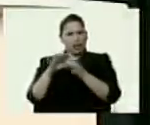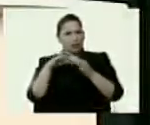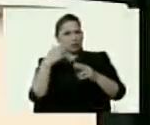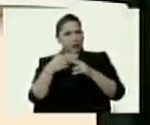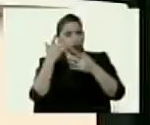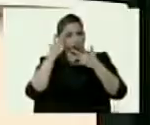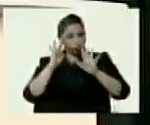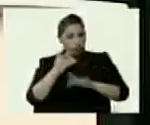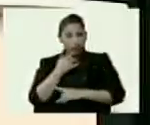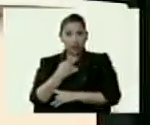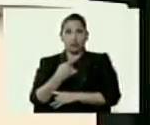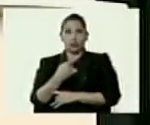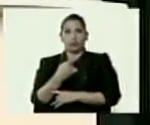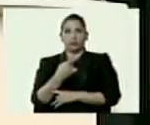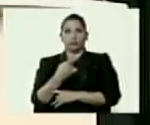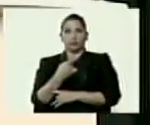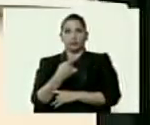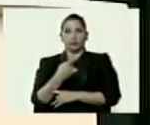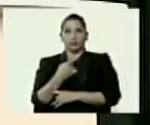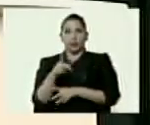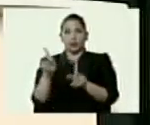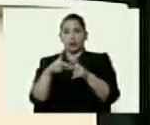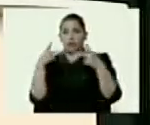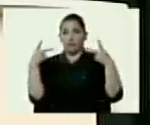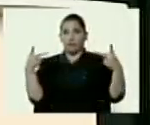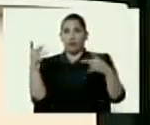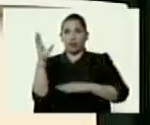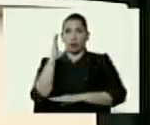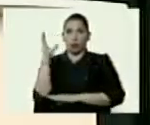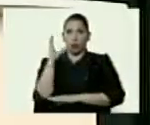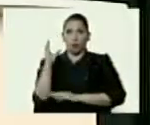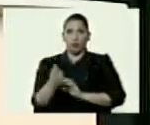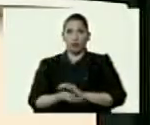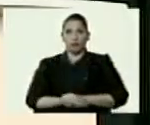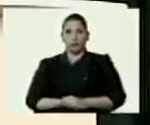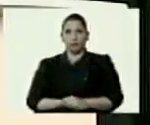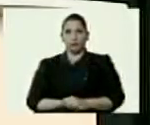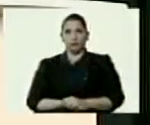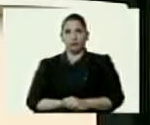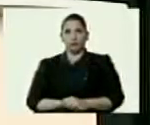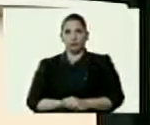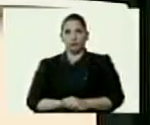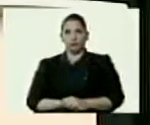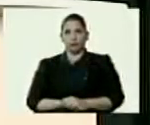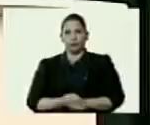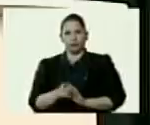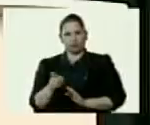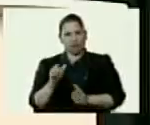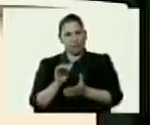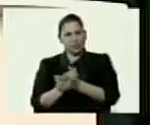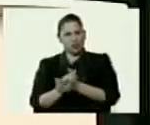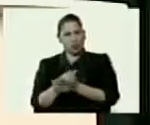lo que dice la revista Semana. Vecino problemático.